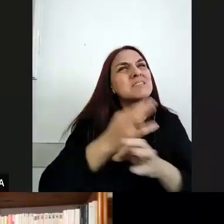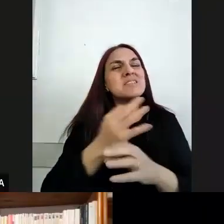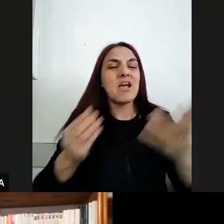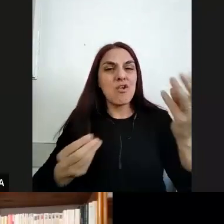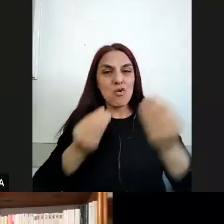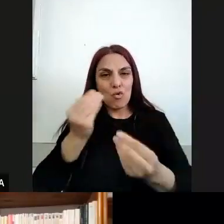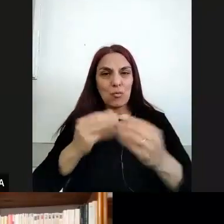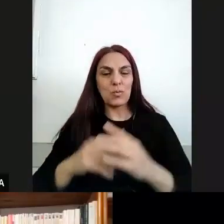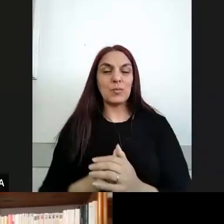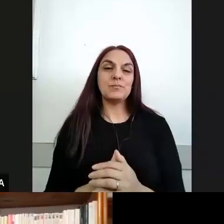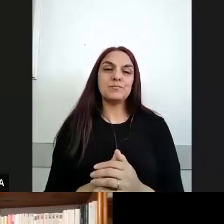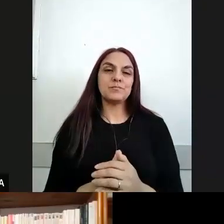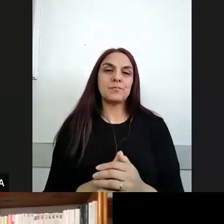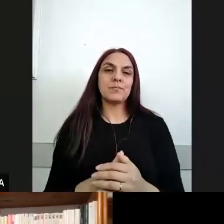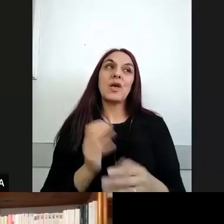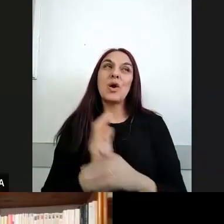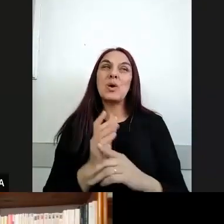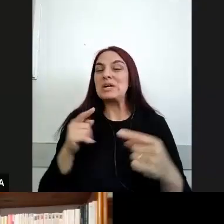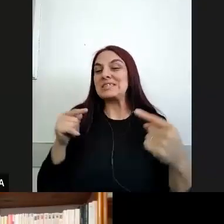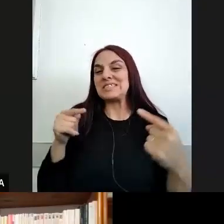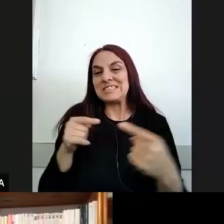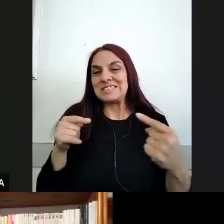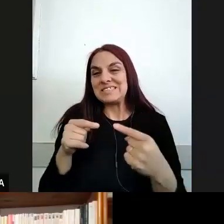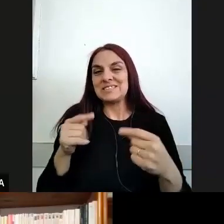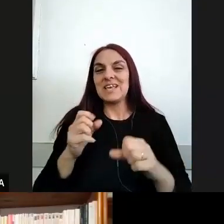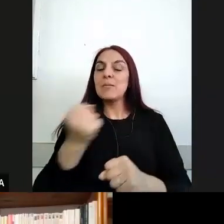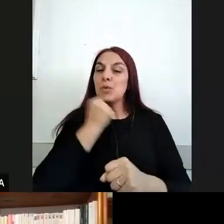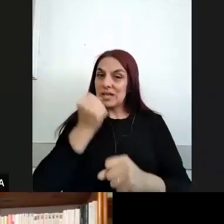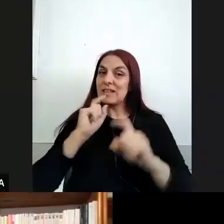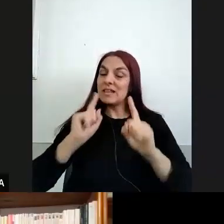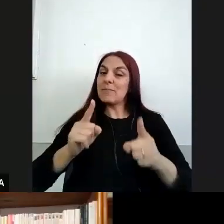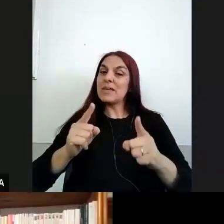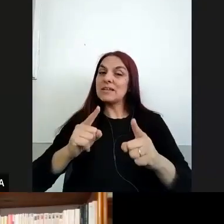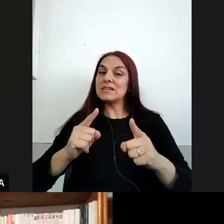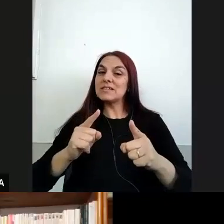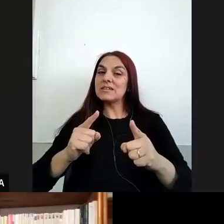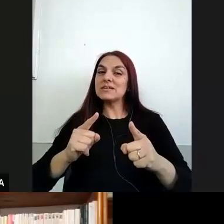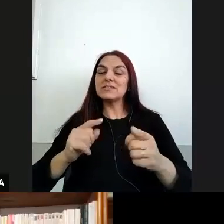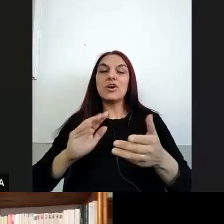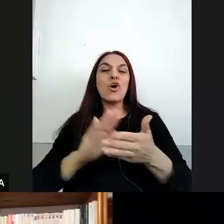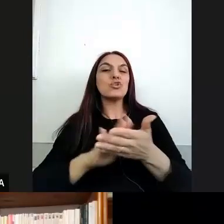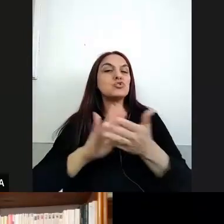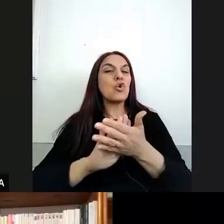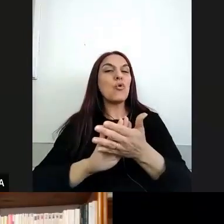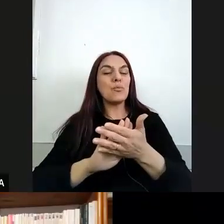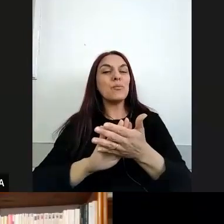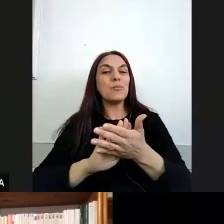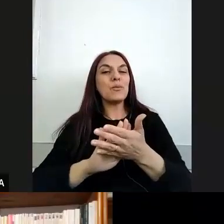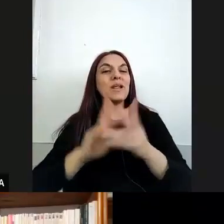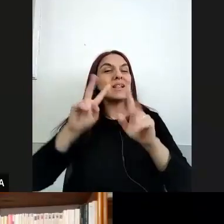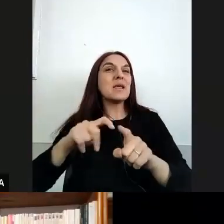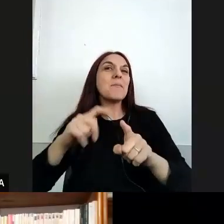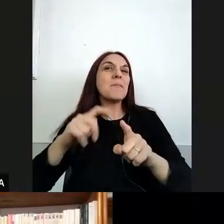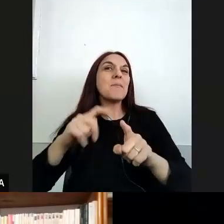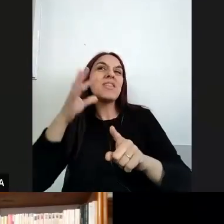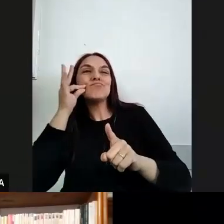por ahí una atención que es muy importante pero que tiene que ver también con el registro etnográfico de